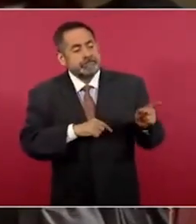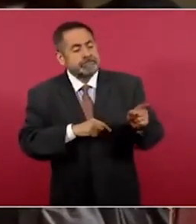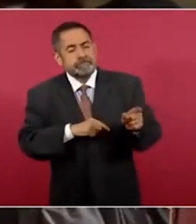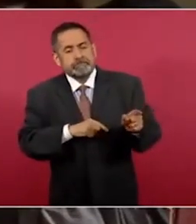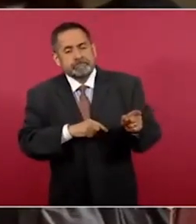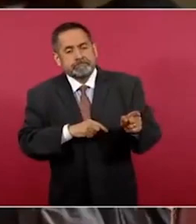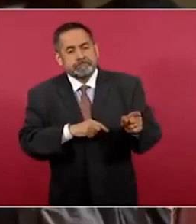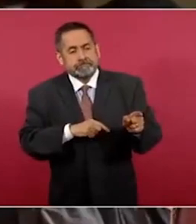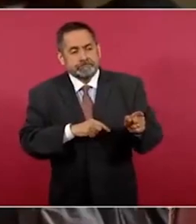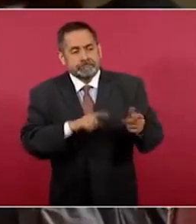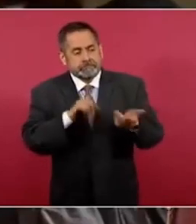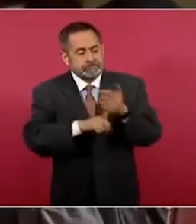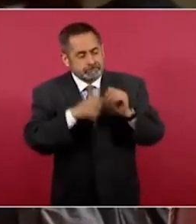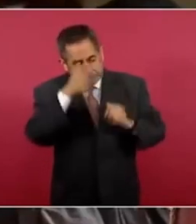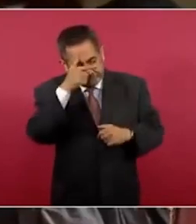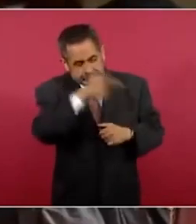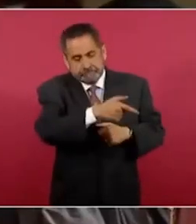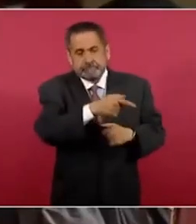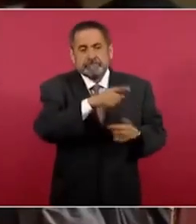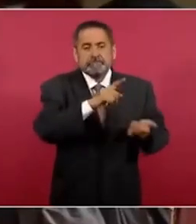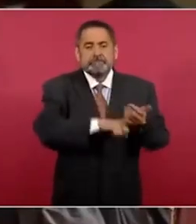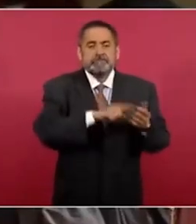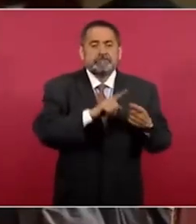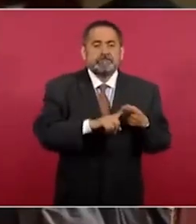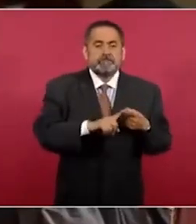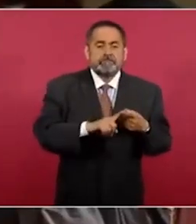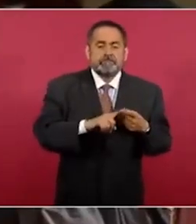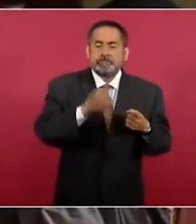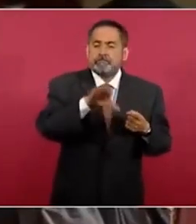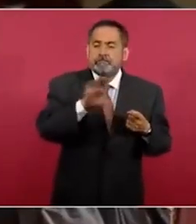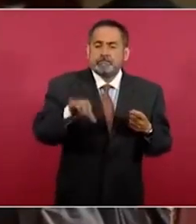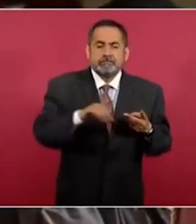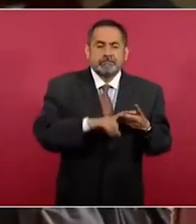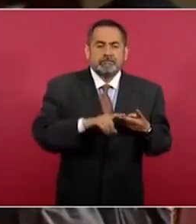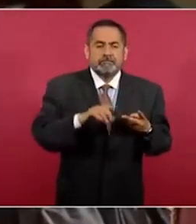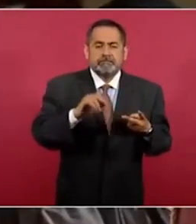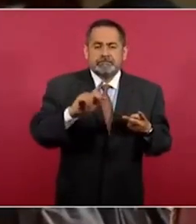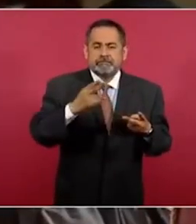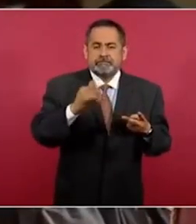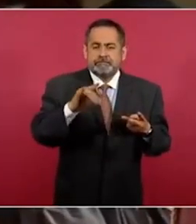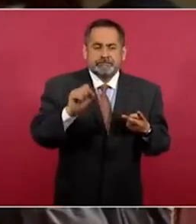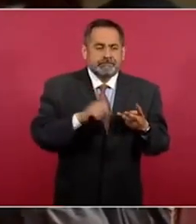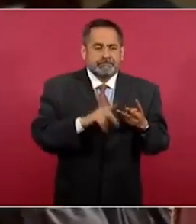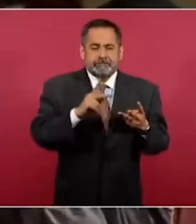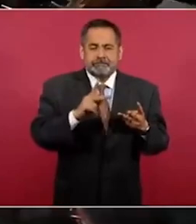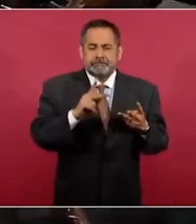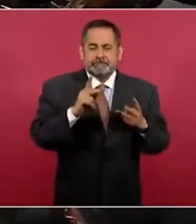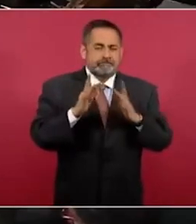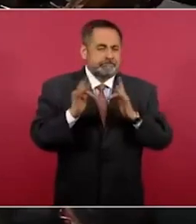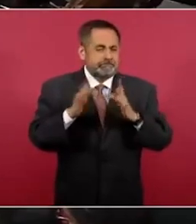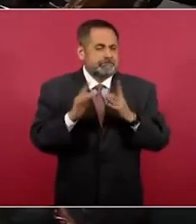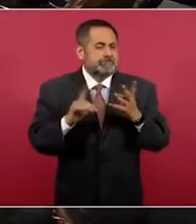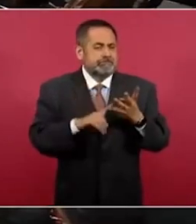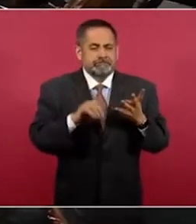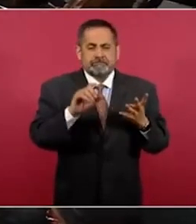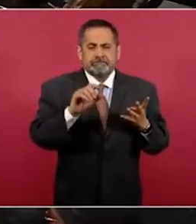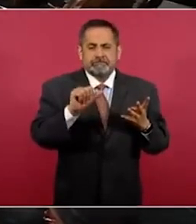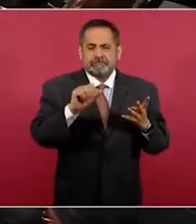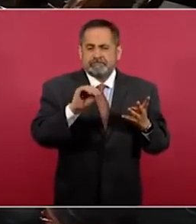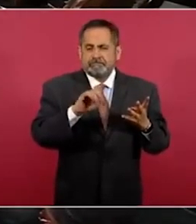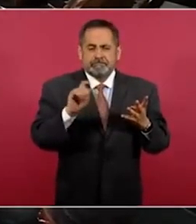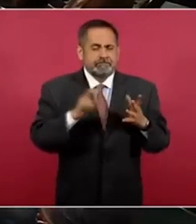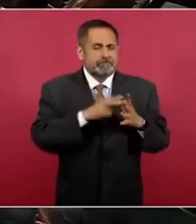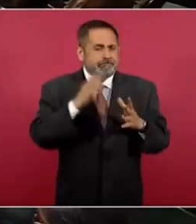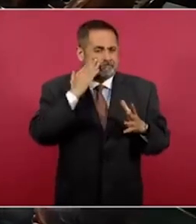están representadas, pues está Coca-Cola, Philips, PepsiCo, Samsung, Amazon, Facebook,